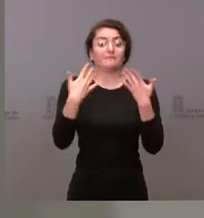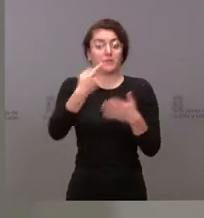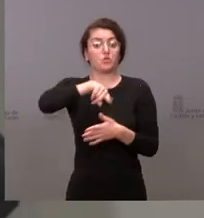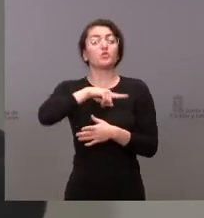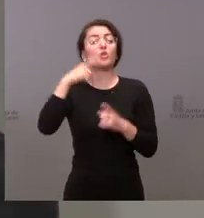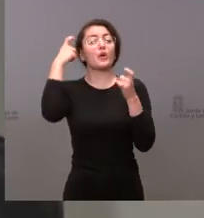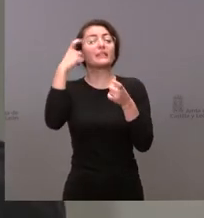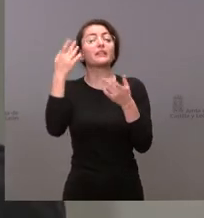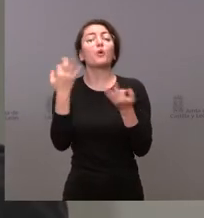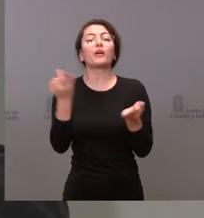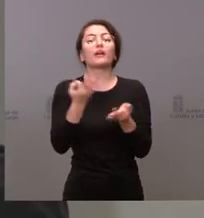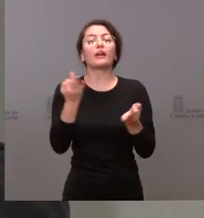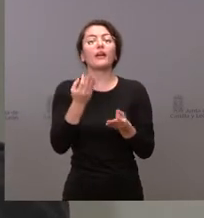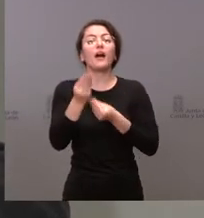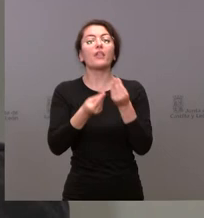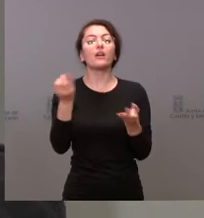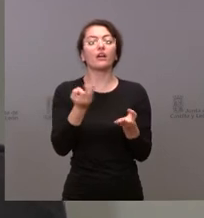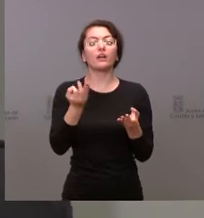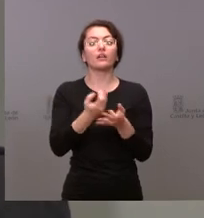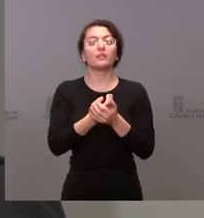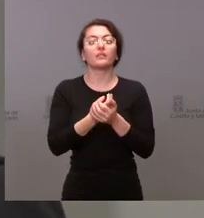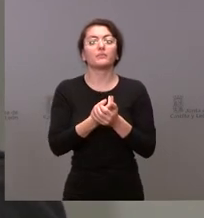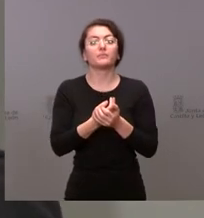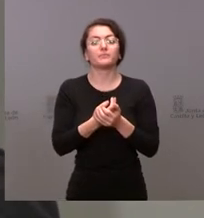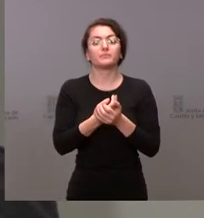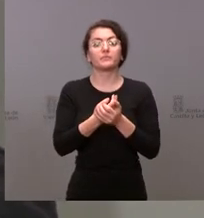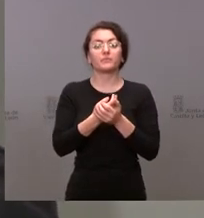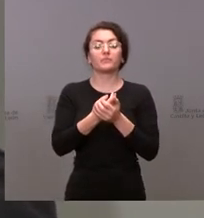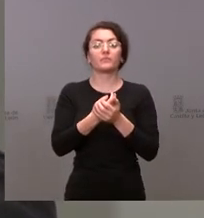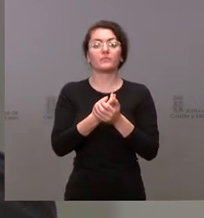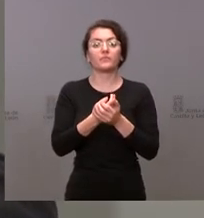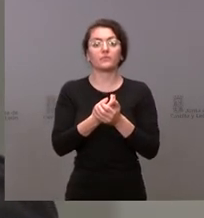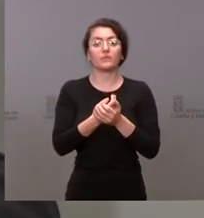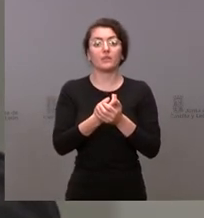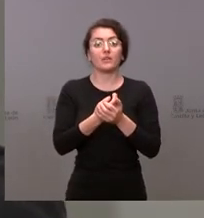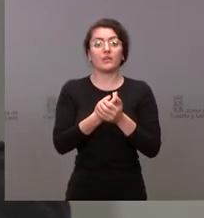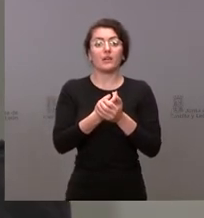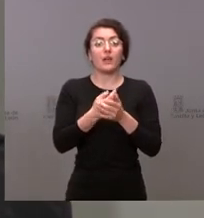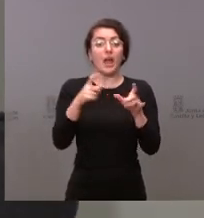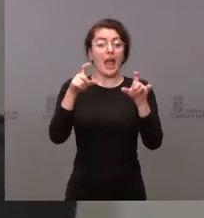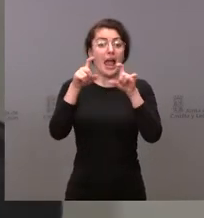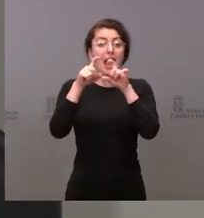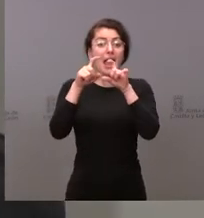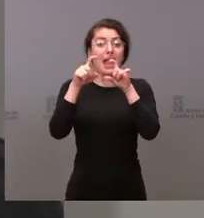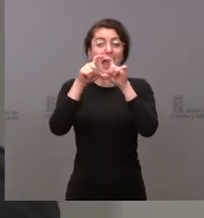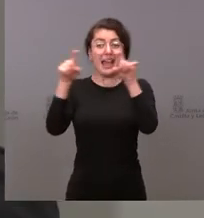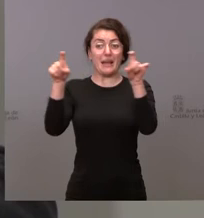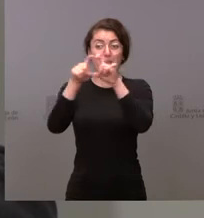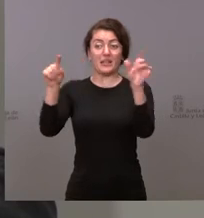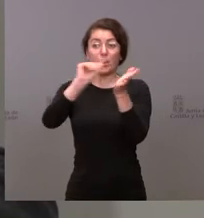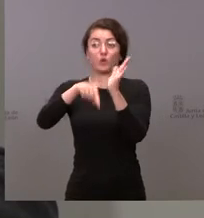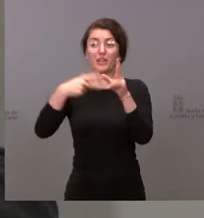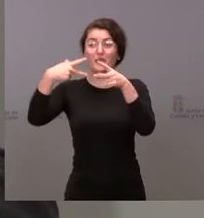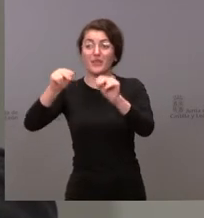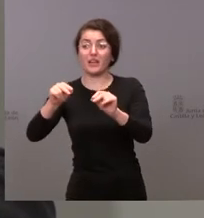es en este momento el traspaso a lo público si esto es